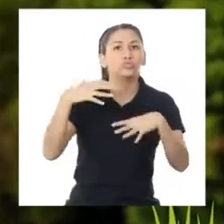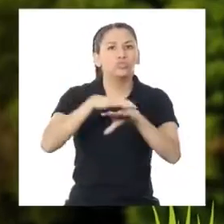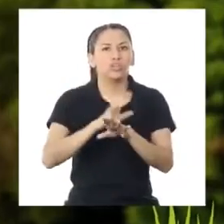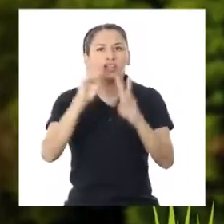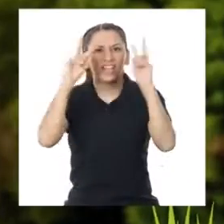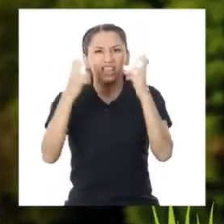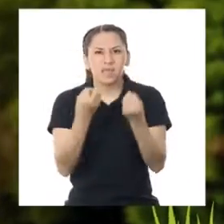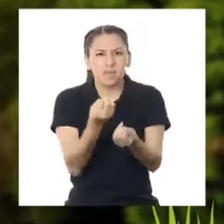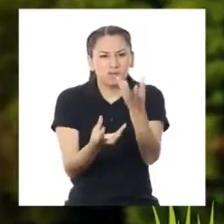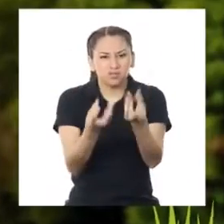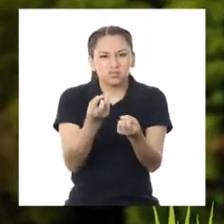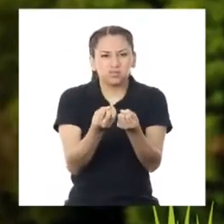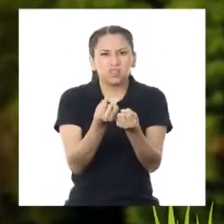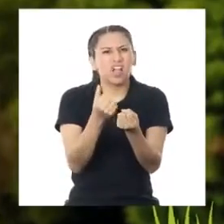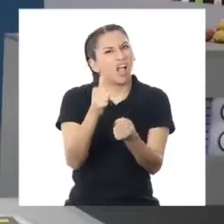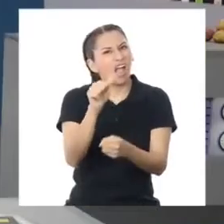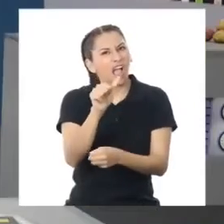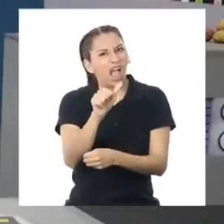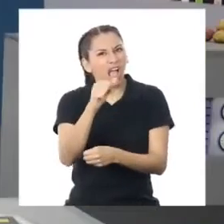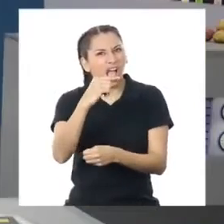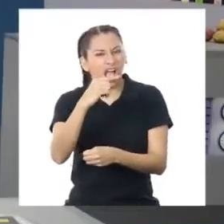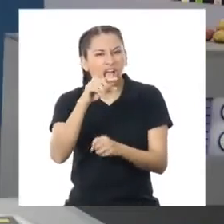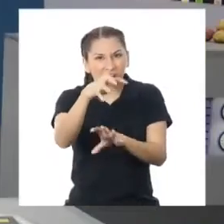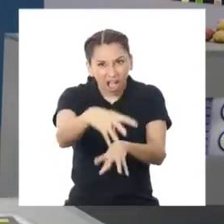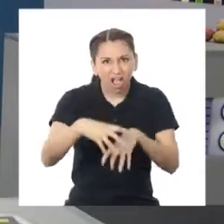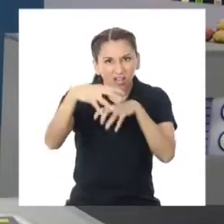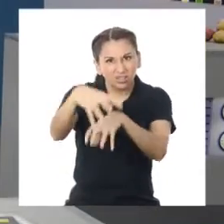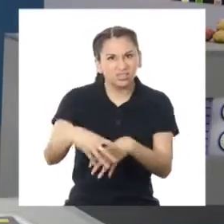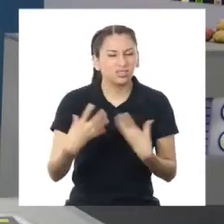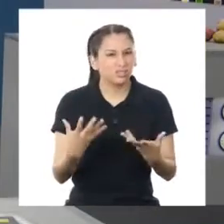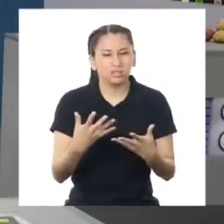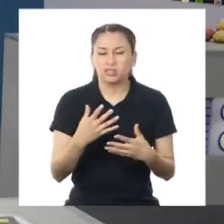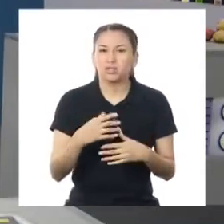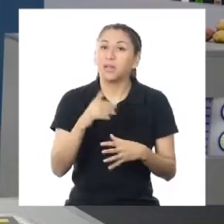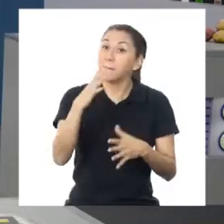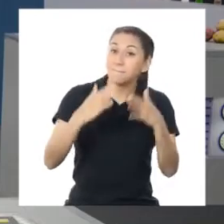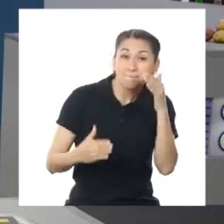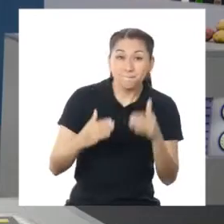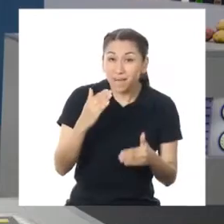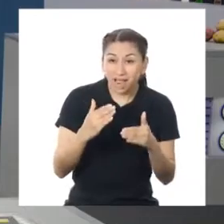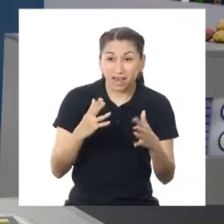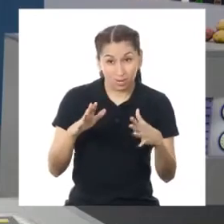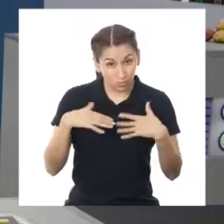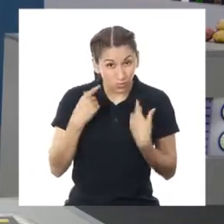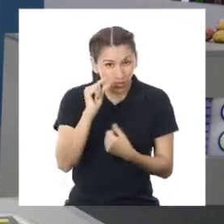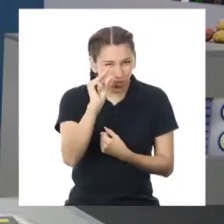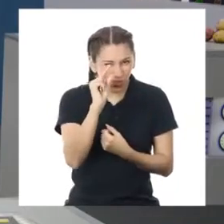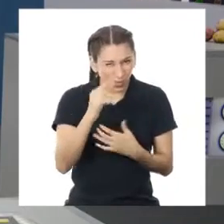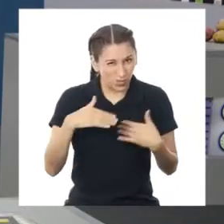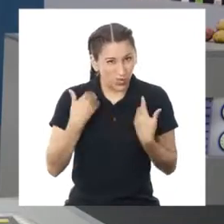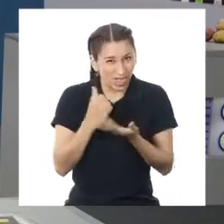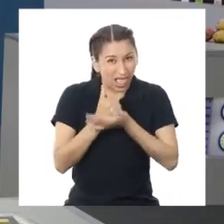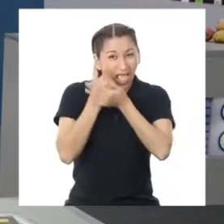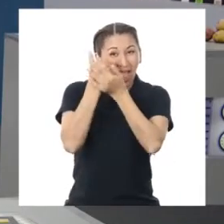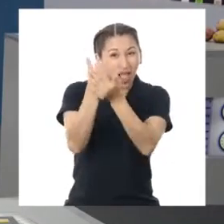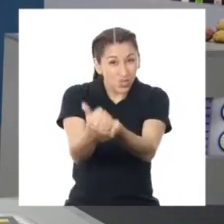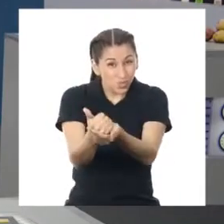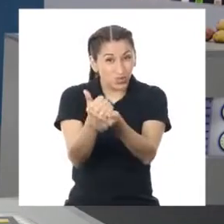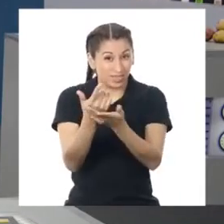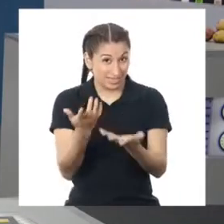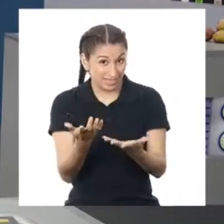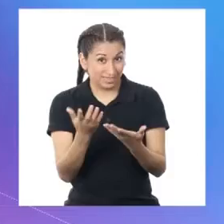no estoy segura. ¡Maca! ¿Te parece si les damos una pista para